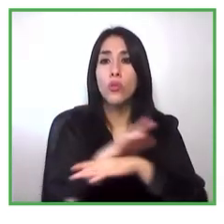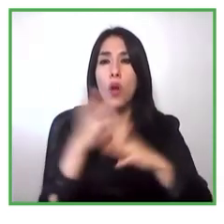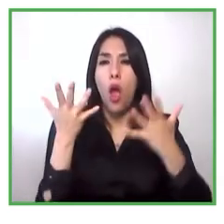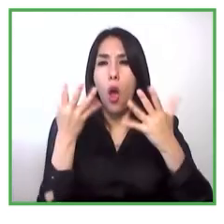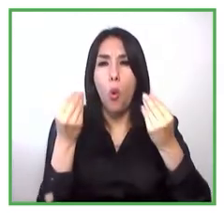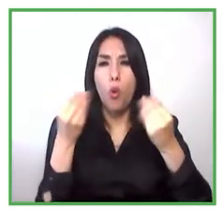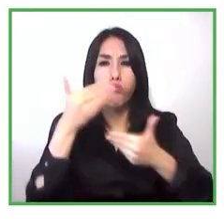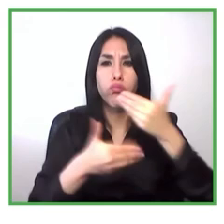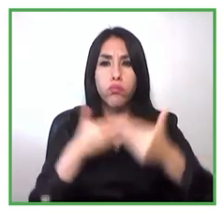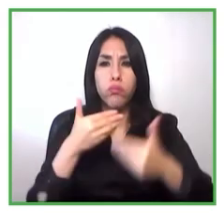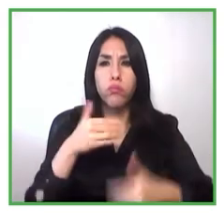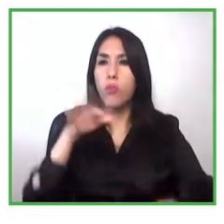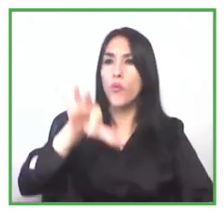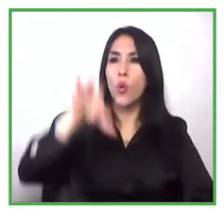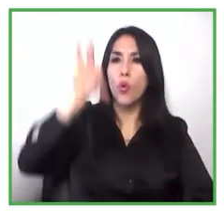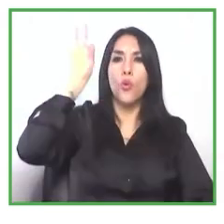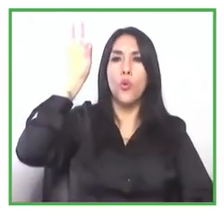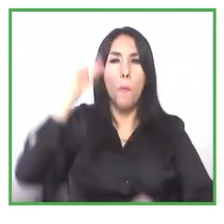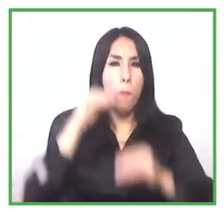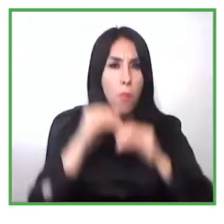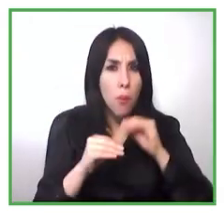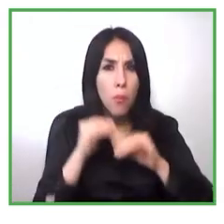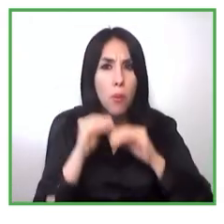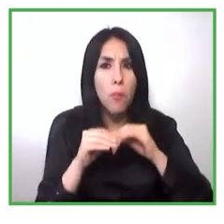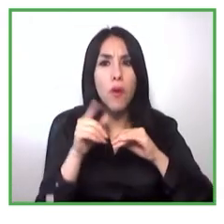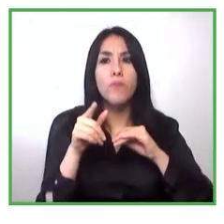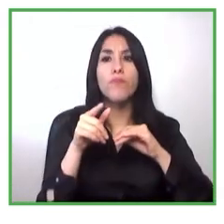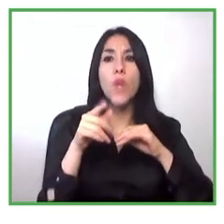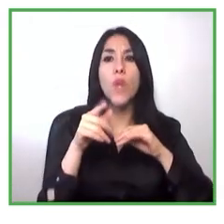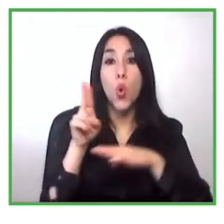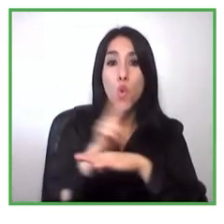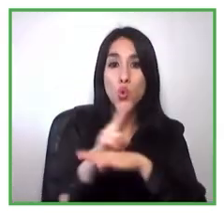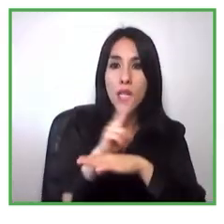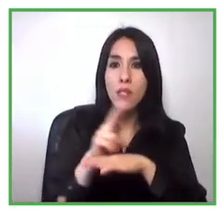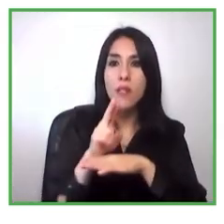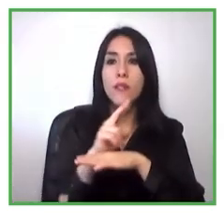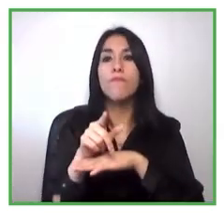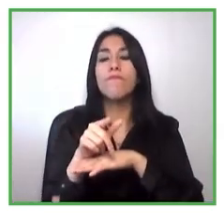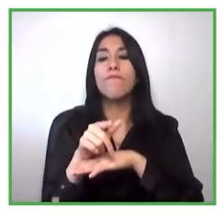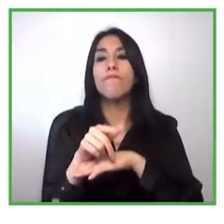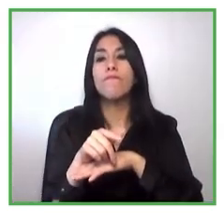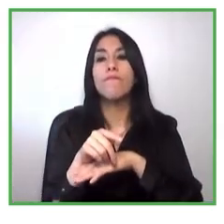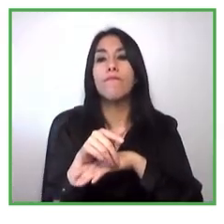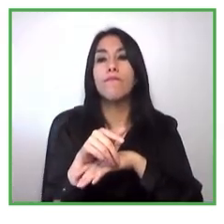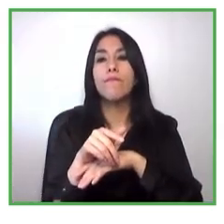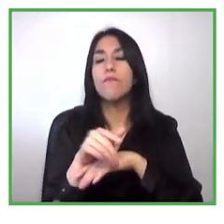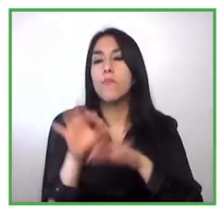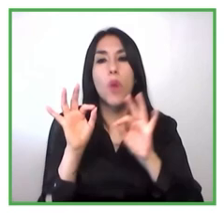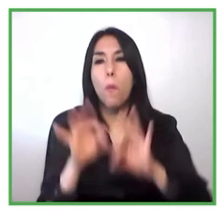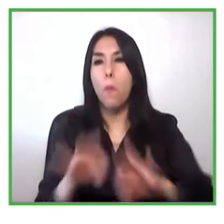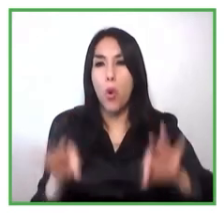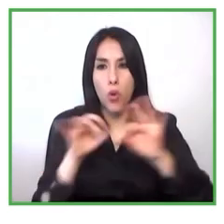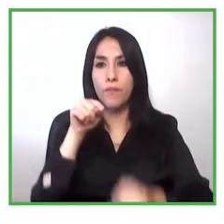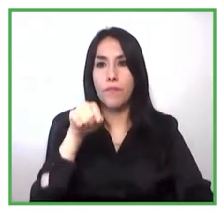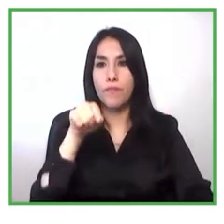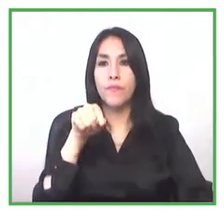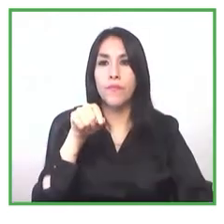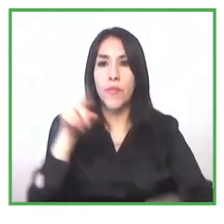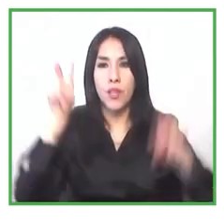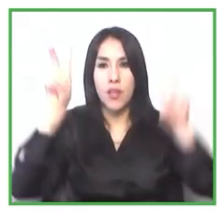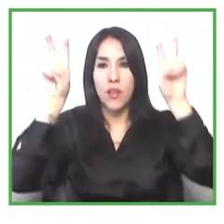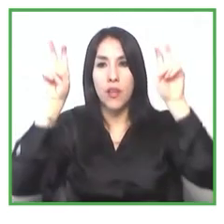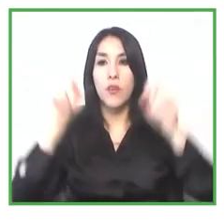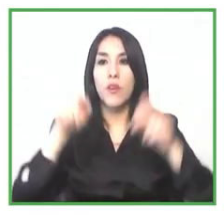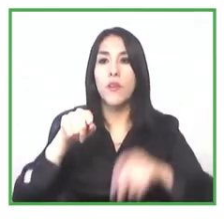formación y entrenamiento en algo que es muy común en los temas de empleabilidad y emprendimiento y es el tema de las habilidades blandas las soft